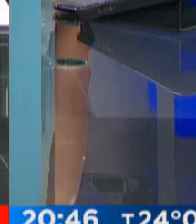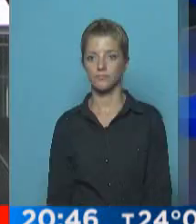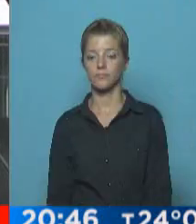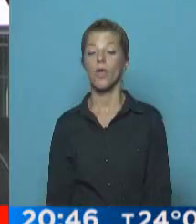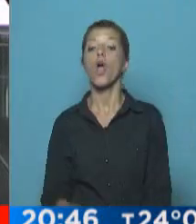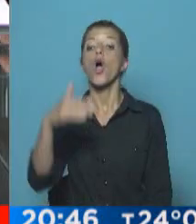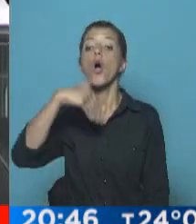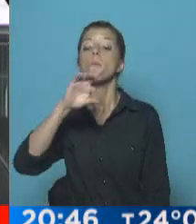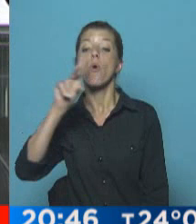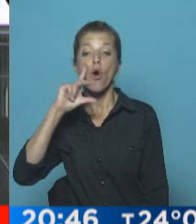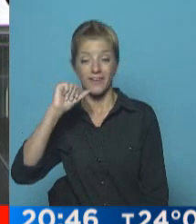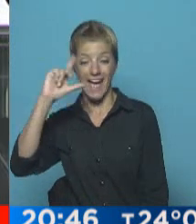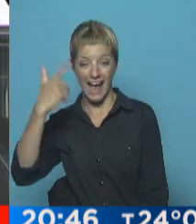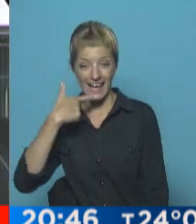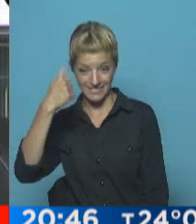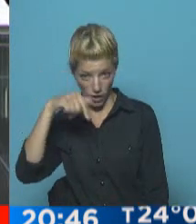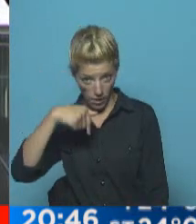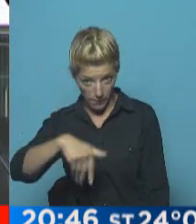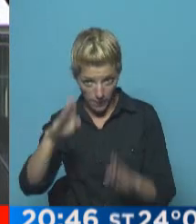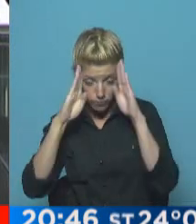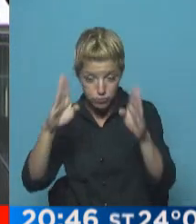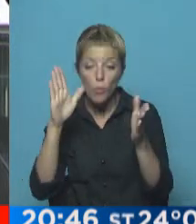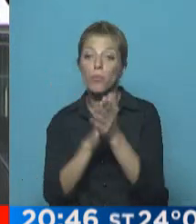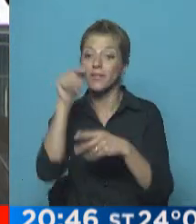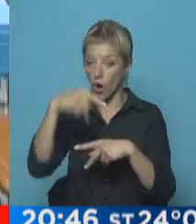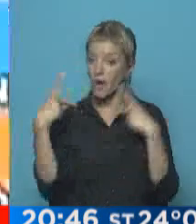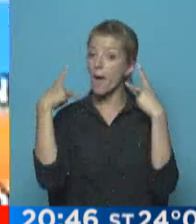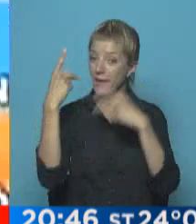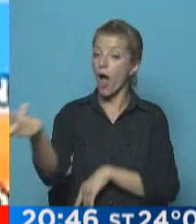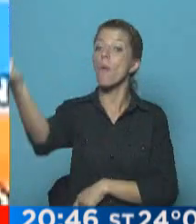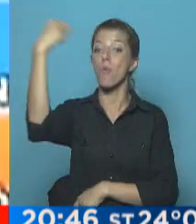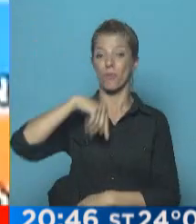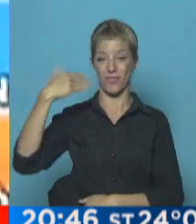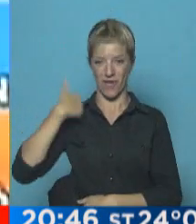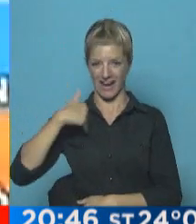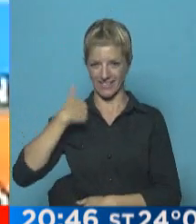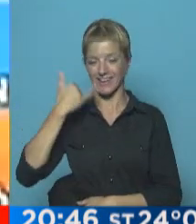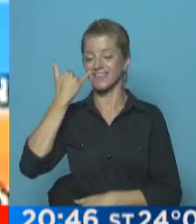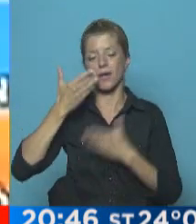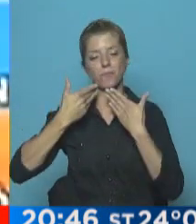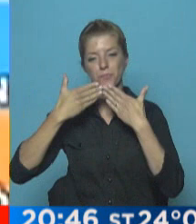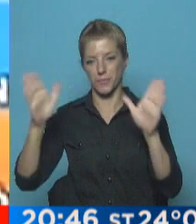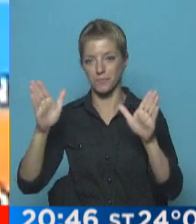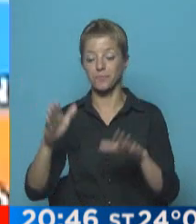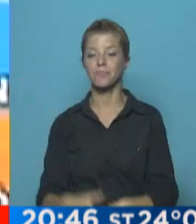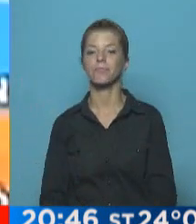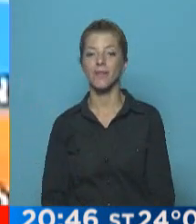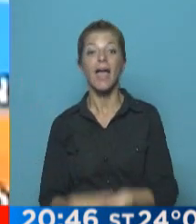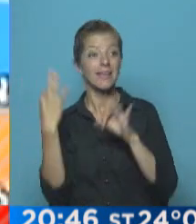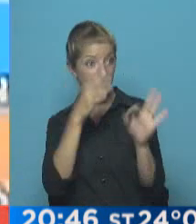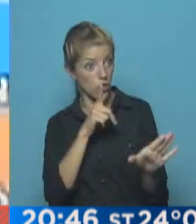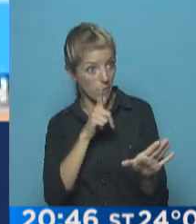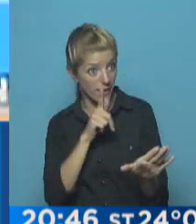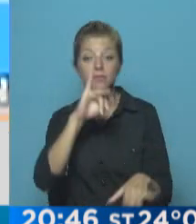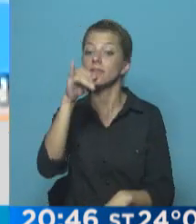Moria Kazan, ya nos ocupamos ahora porque en este momento está viajando de regreso a la Argentina ya libre. Está llegando aparentemente. Sí señor,